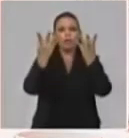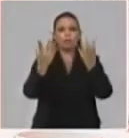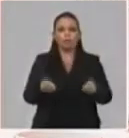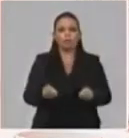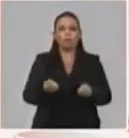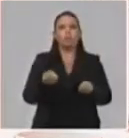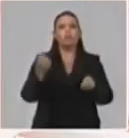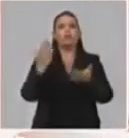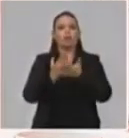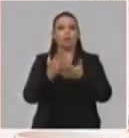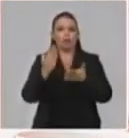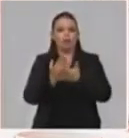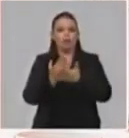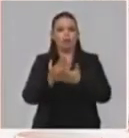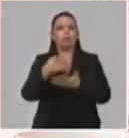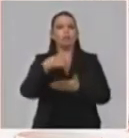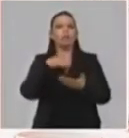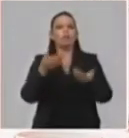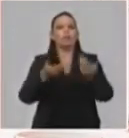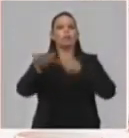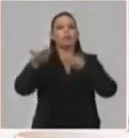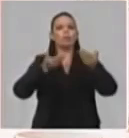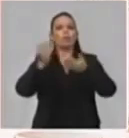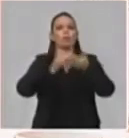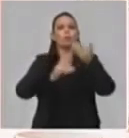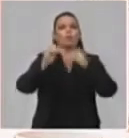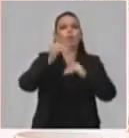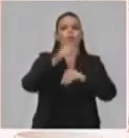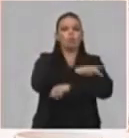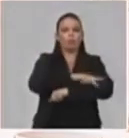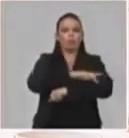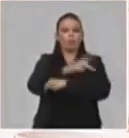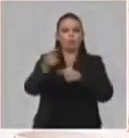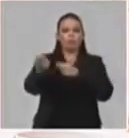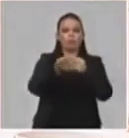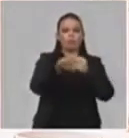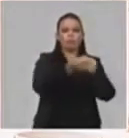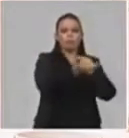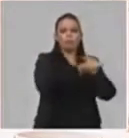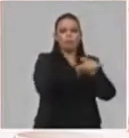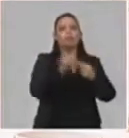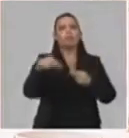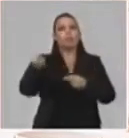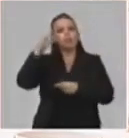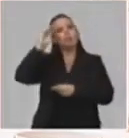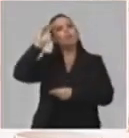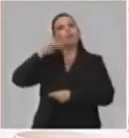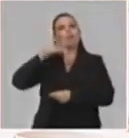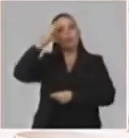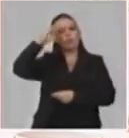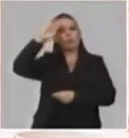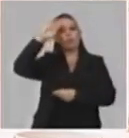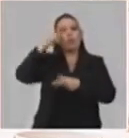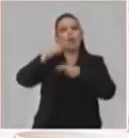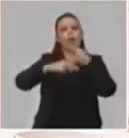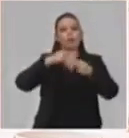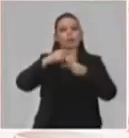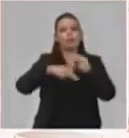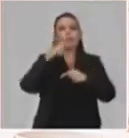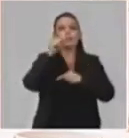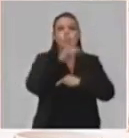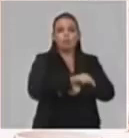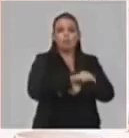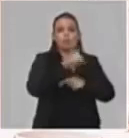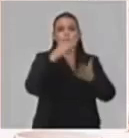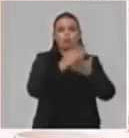intercambios con ministros de países del área y ellos conocen lo que CUBEDUCA haciendo y también es decir que eso ha contribuido a